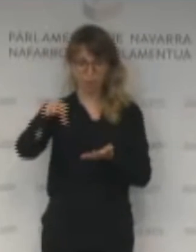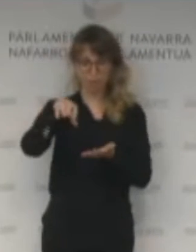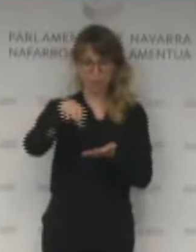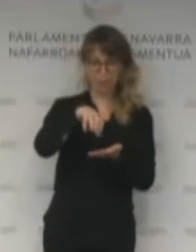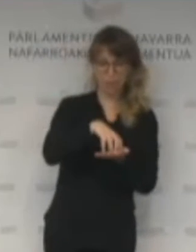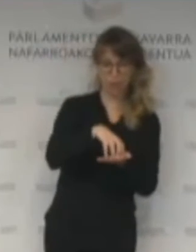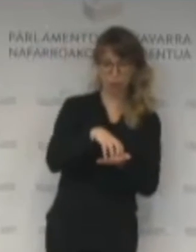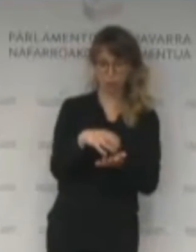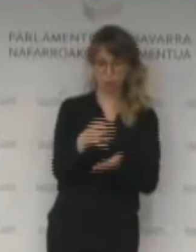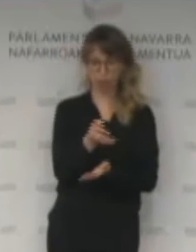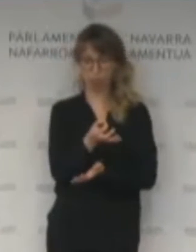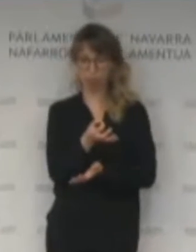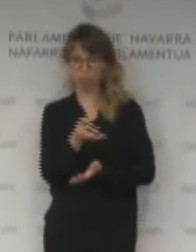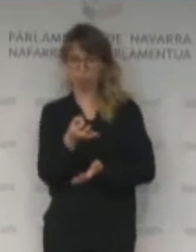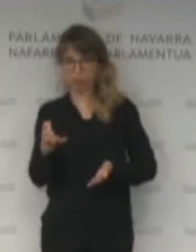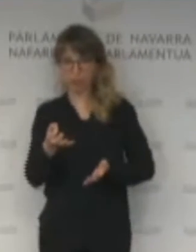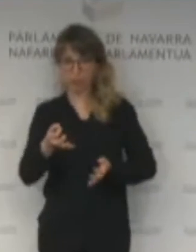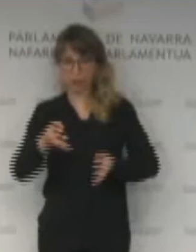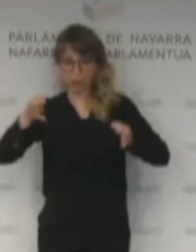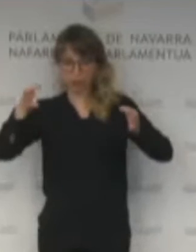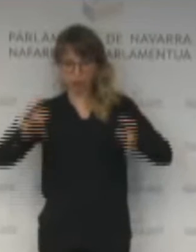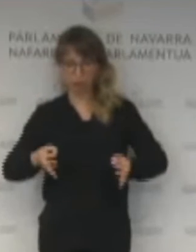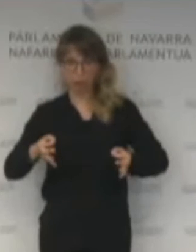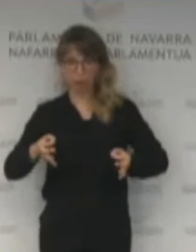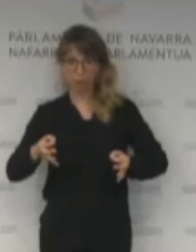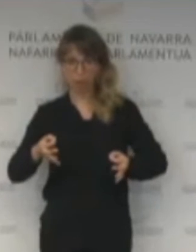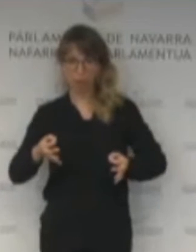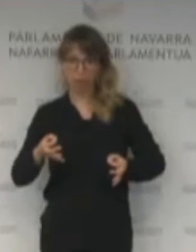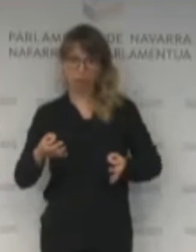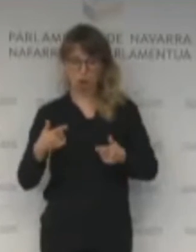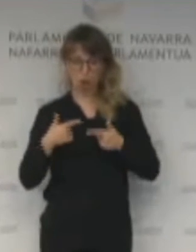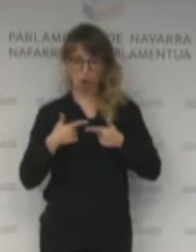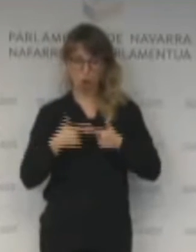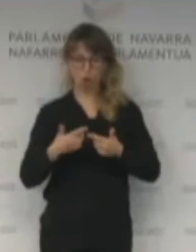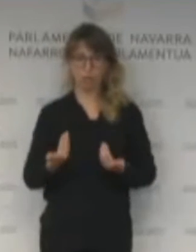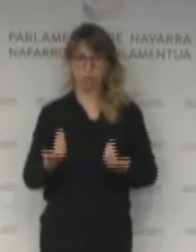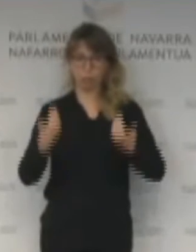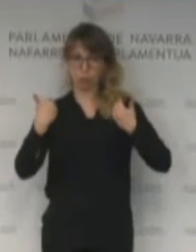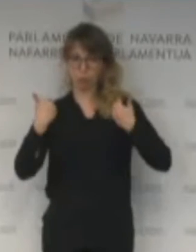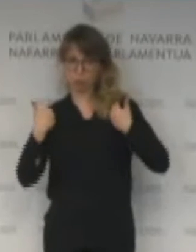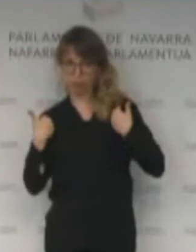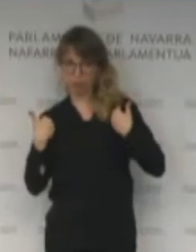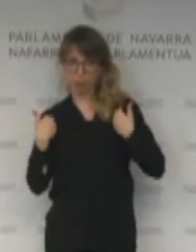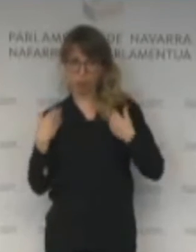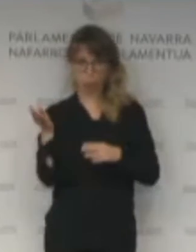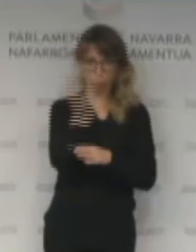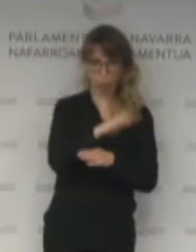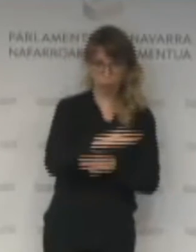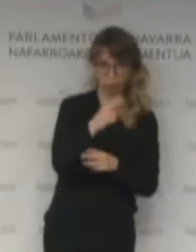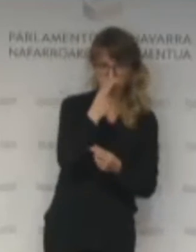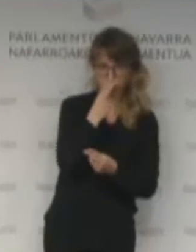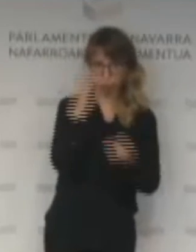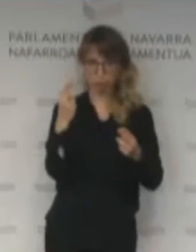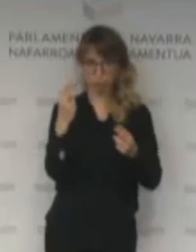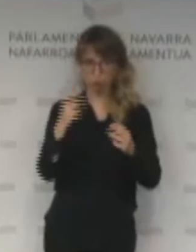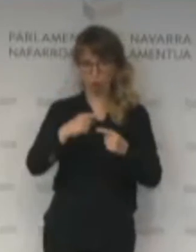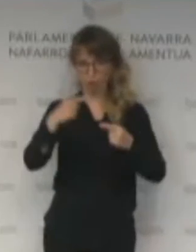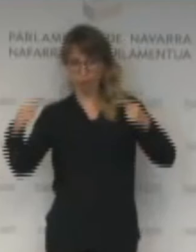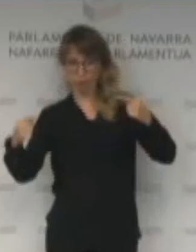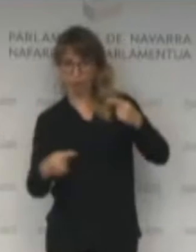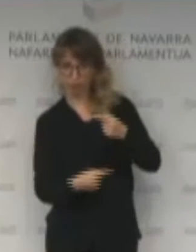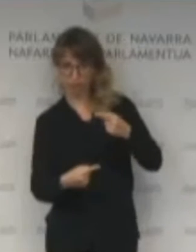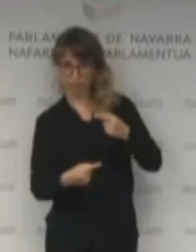falta de certeza, corresponsabilidad, cuidados, lo público, la brecha, el